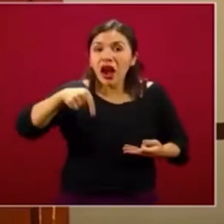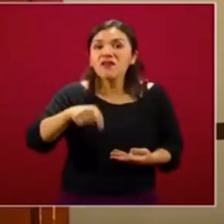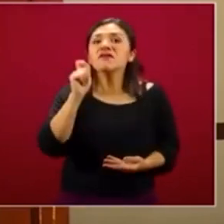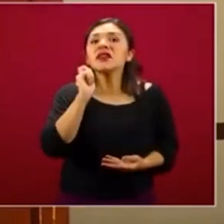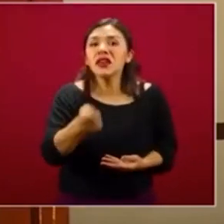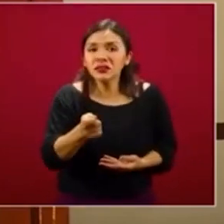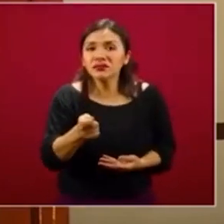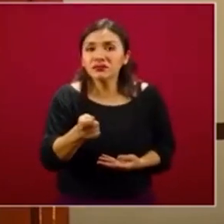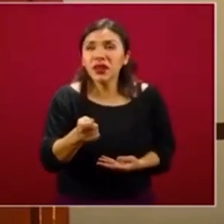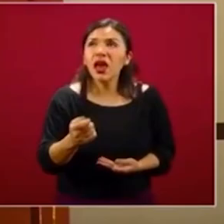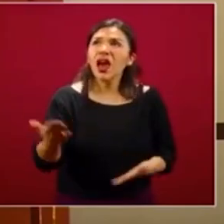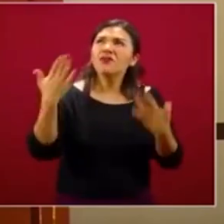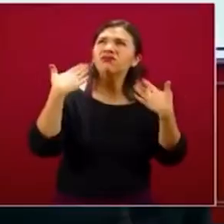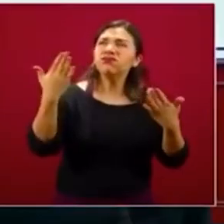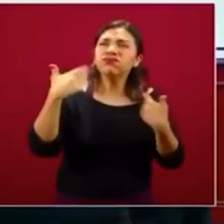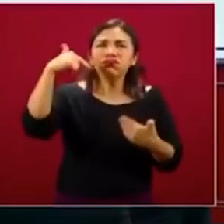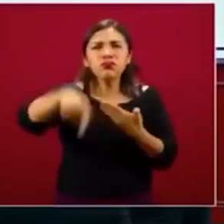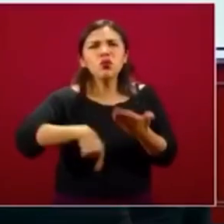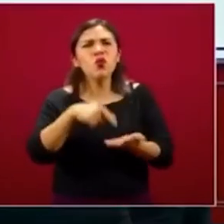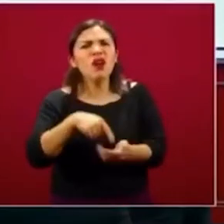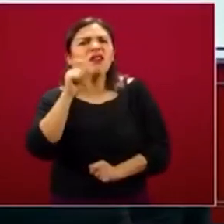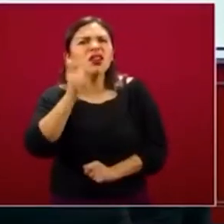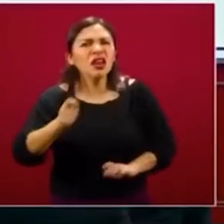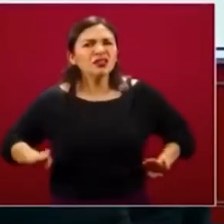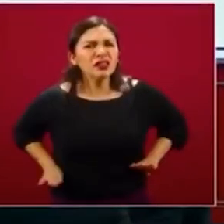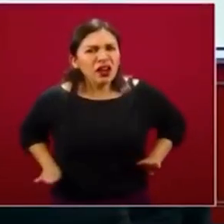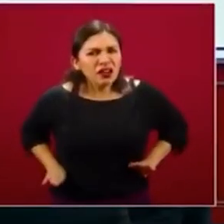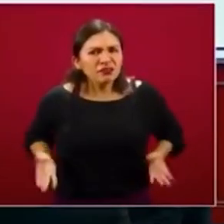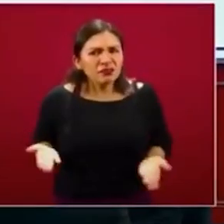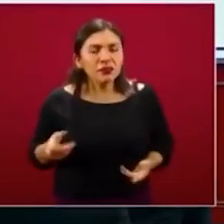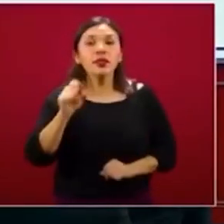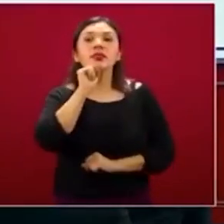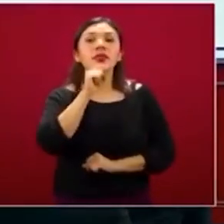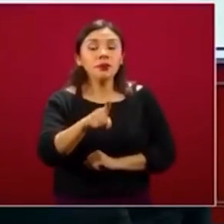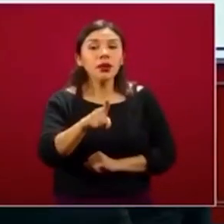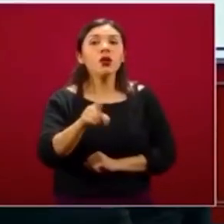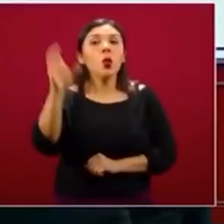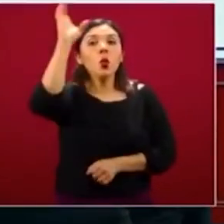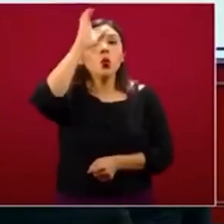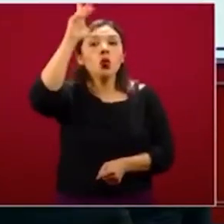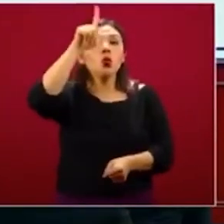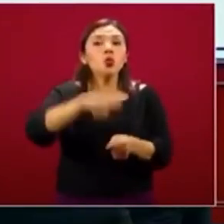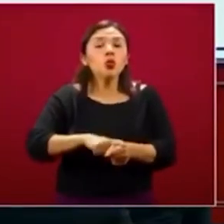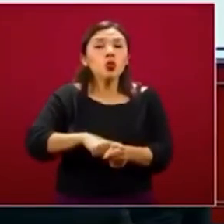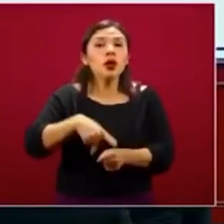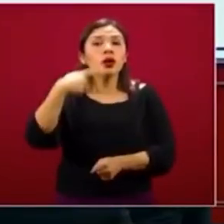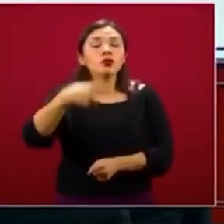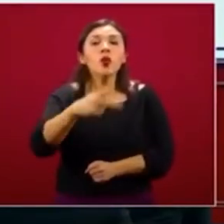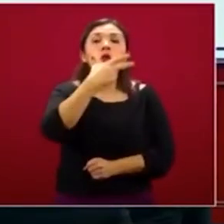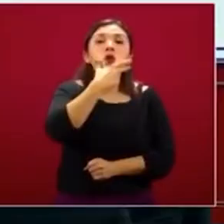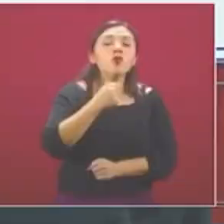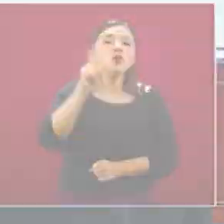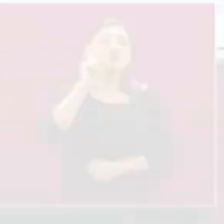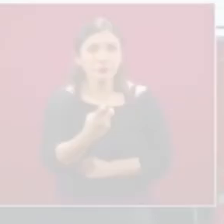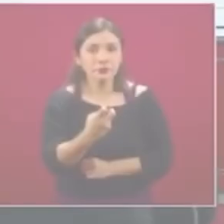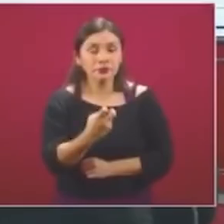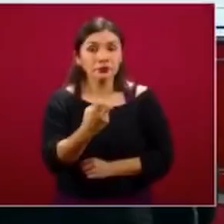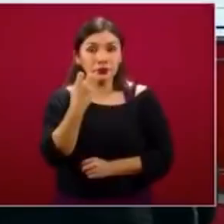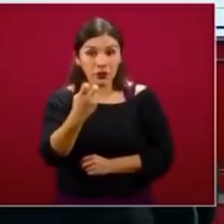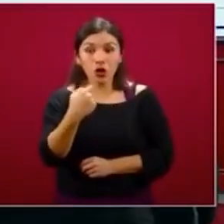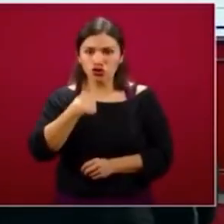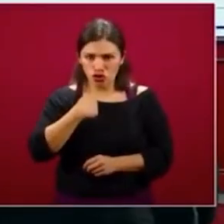depende del clima que se tiene en estos lugares y depende también de la cultura de las y de los compañeros.